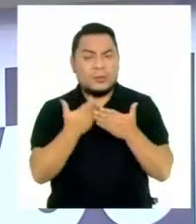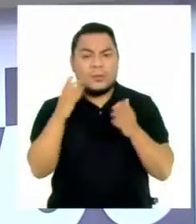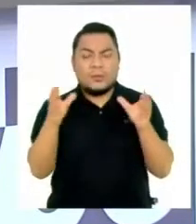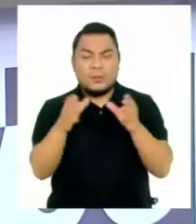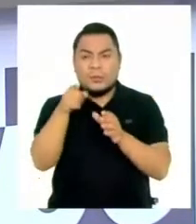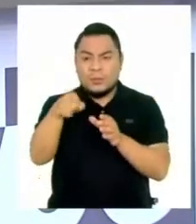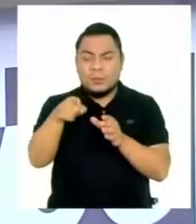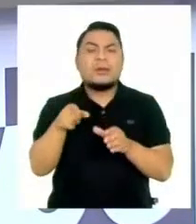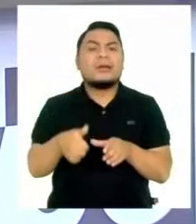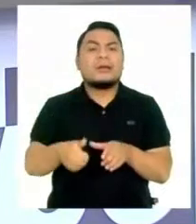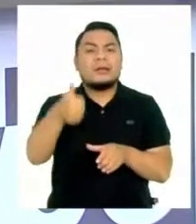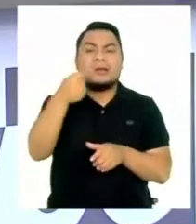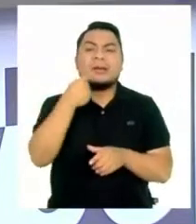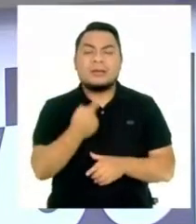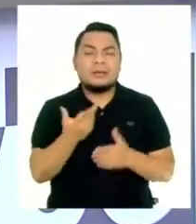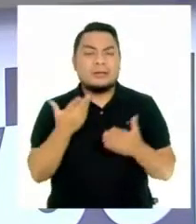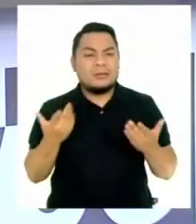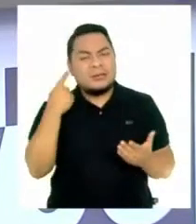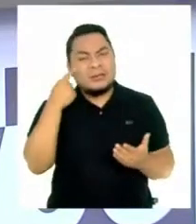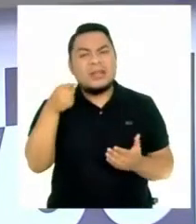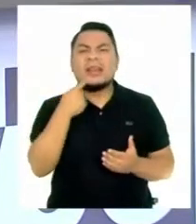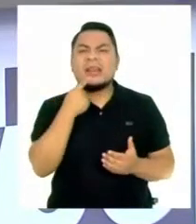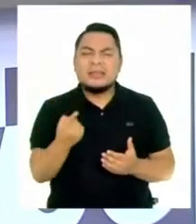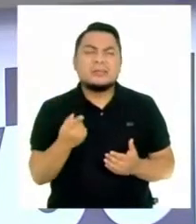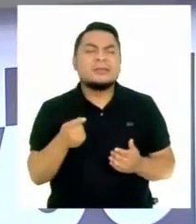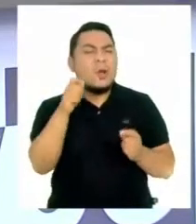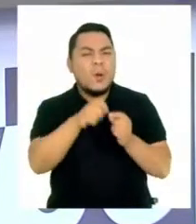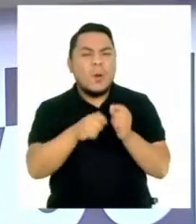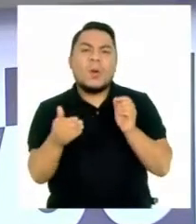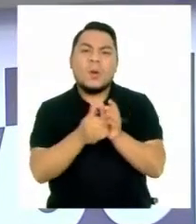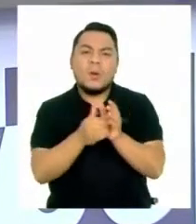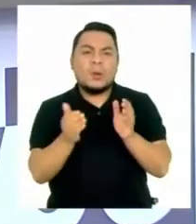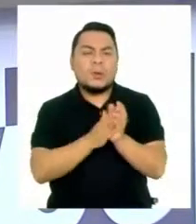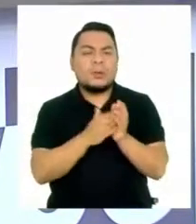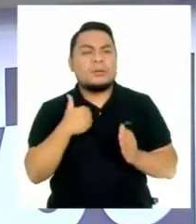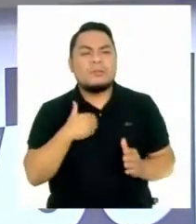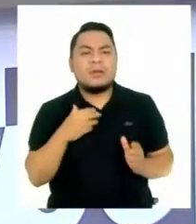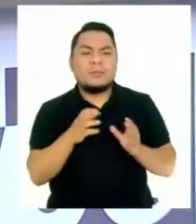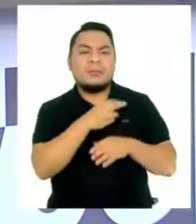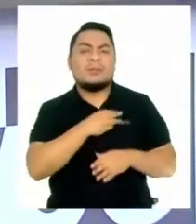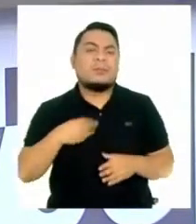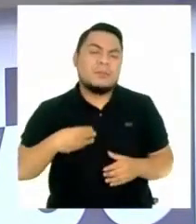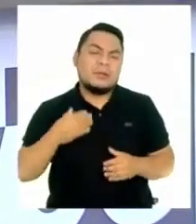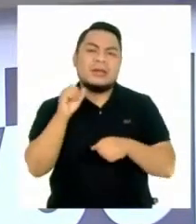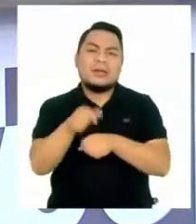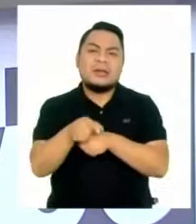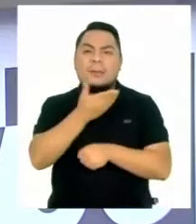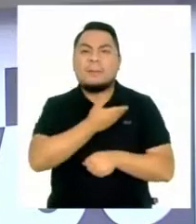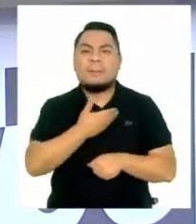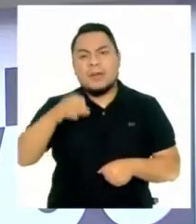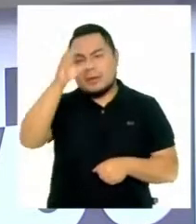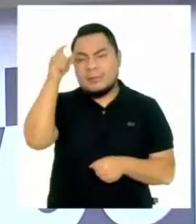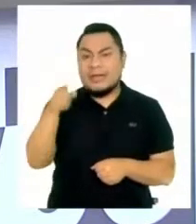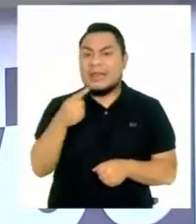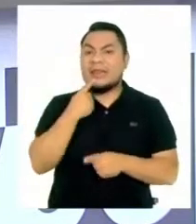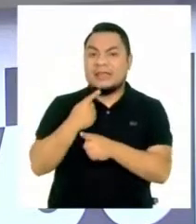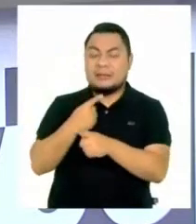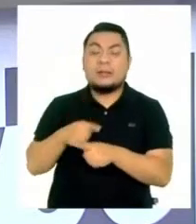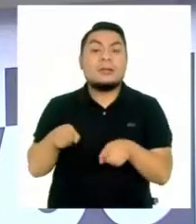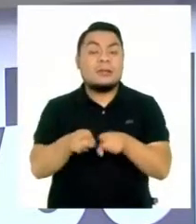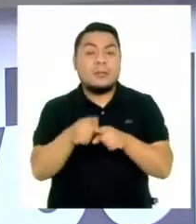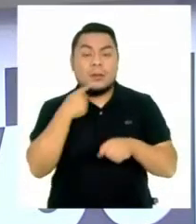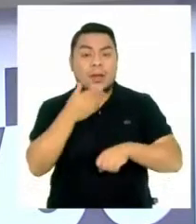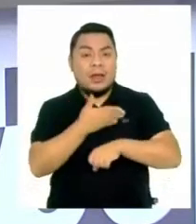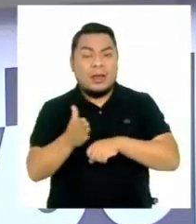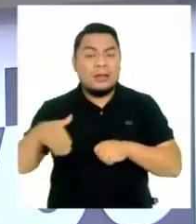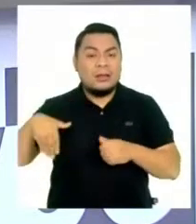gabinete, así como a su investidura, responderían a una contra campaña para socavar al gobierno de Pedro Castillo. De otro lado, descartó que la demora en